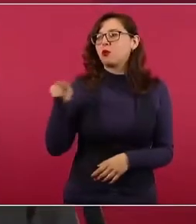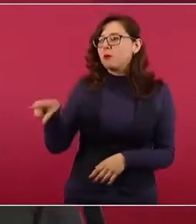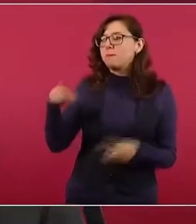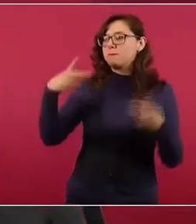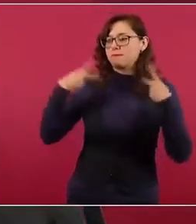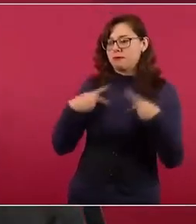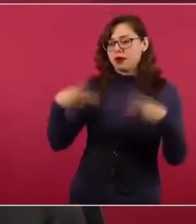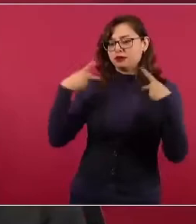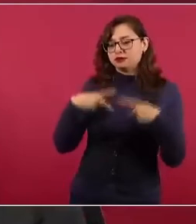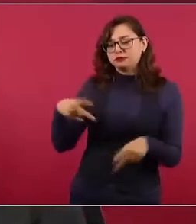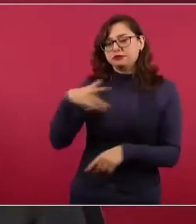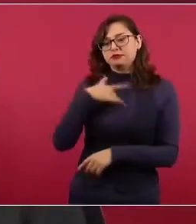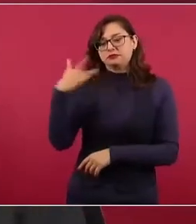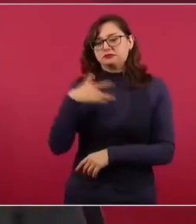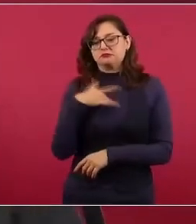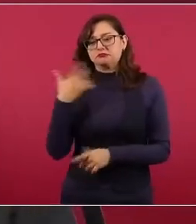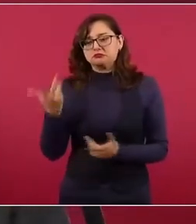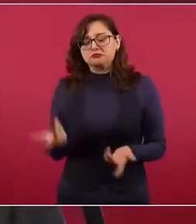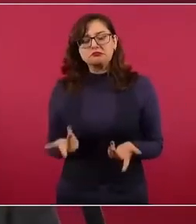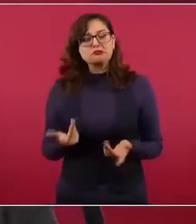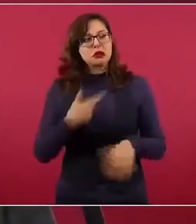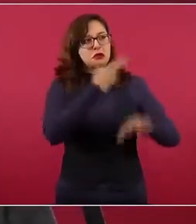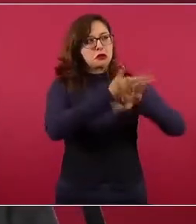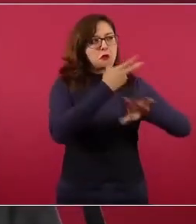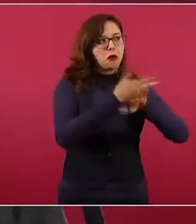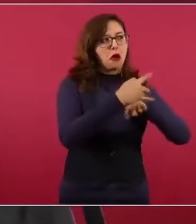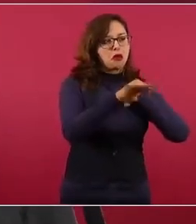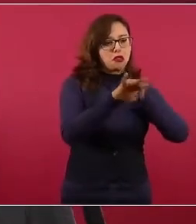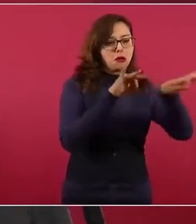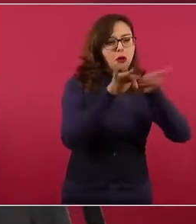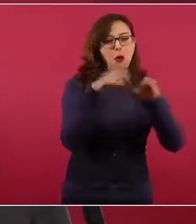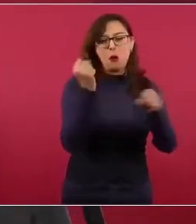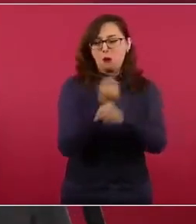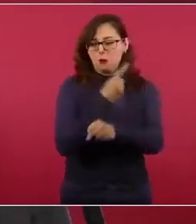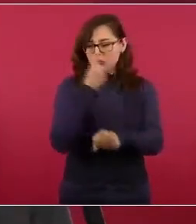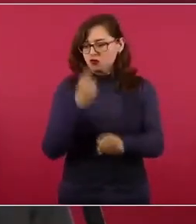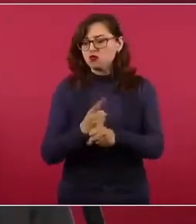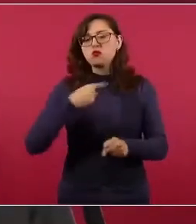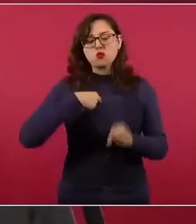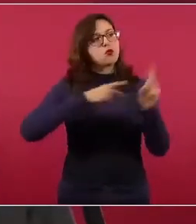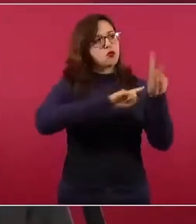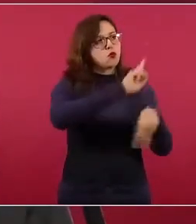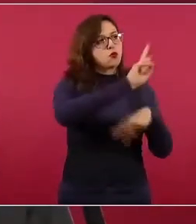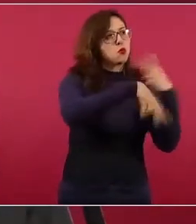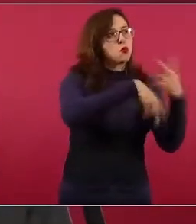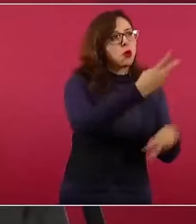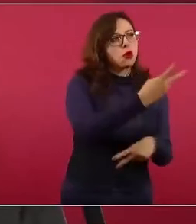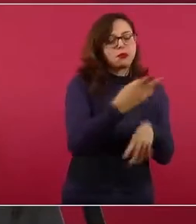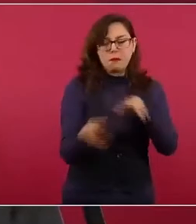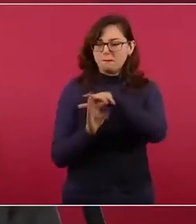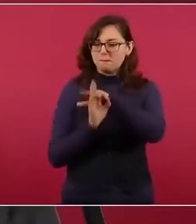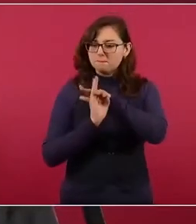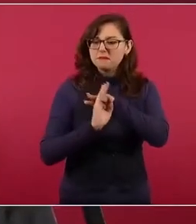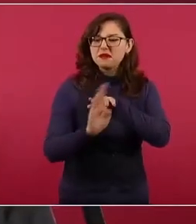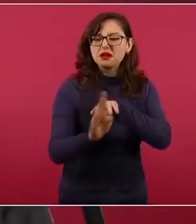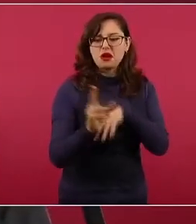aunque sea temporal, de ir a Estados Unidos y que no tiene por qué correr todos los riesgos